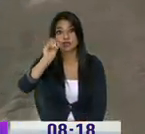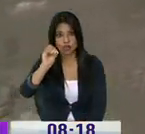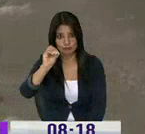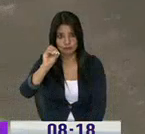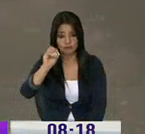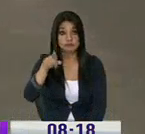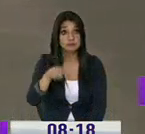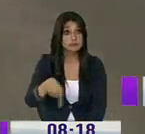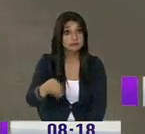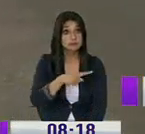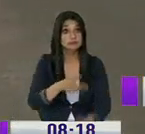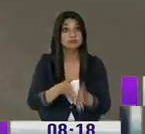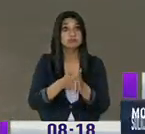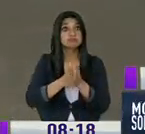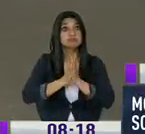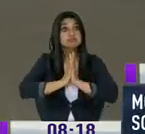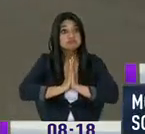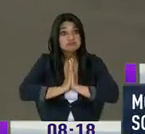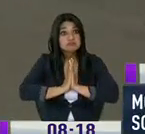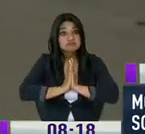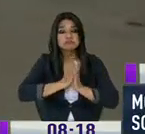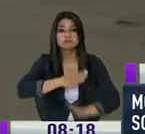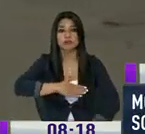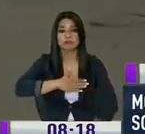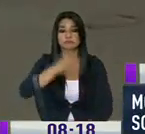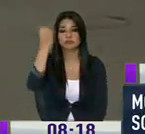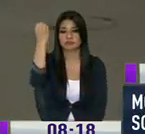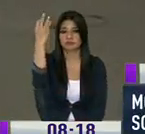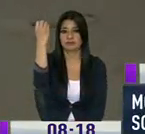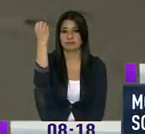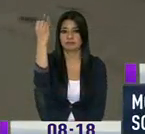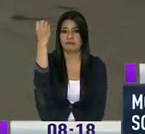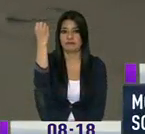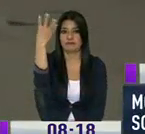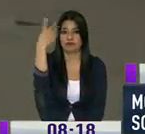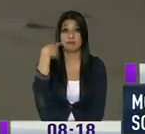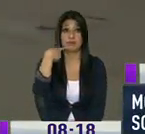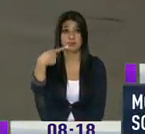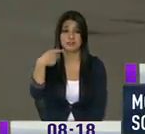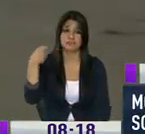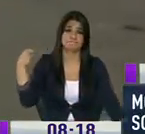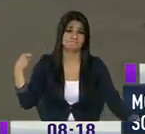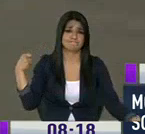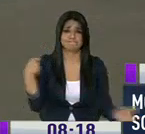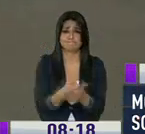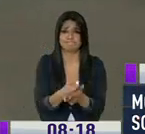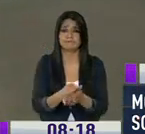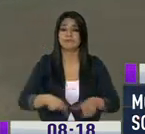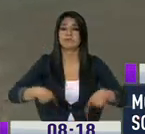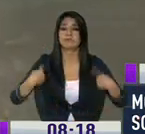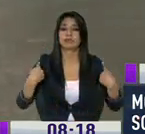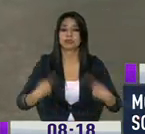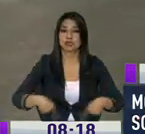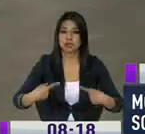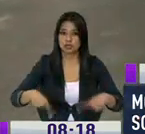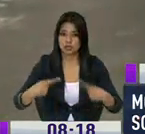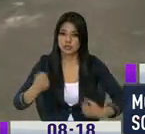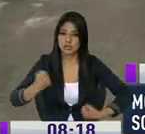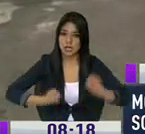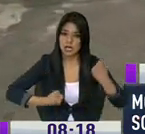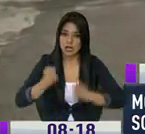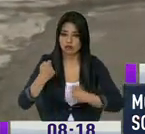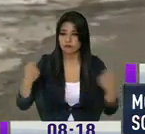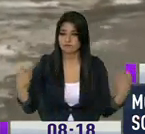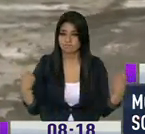solicitando, los vecinos, el semáforo aquí, puesto que dicen que los accidentes son pan de todos los días en esta intersección. Vecina, por favor,